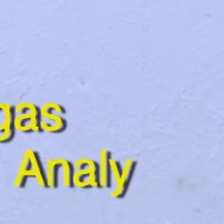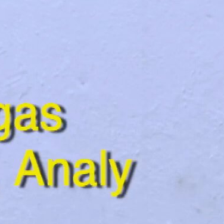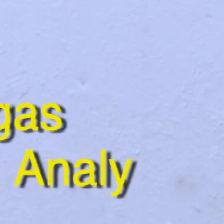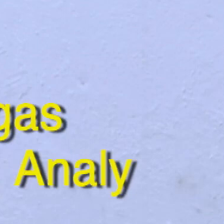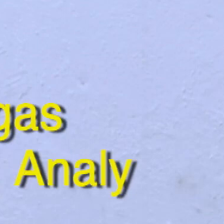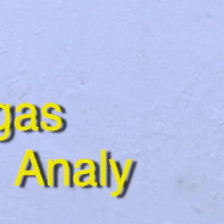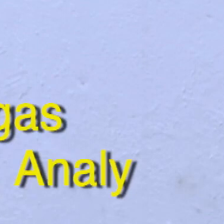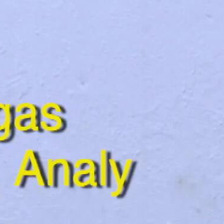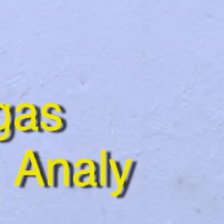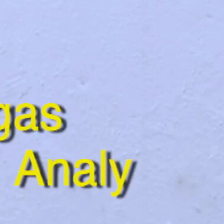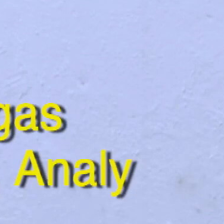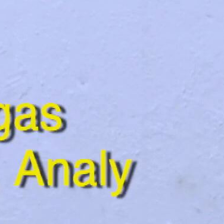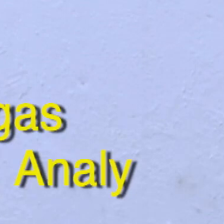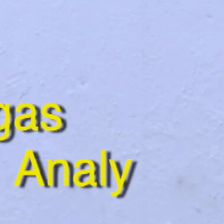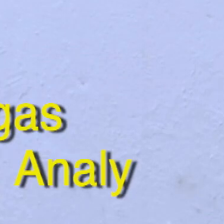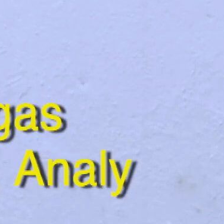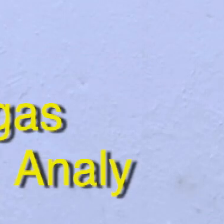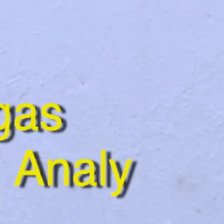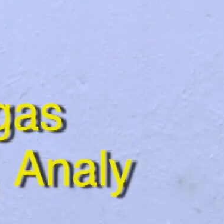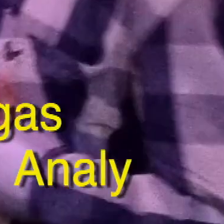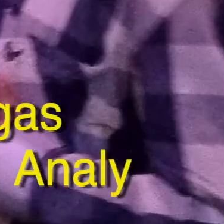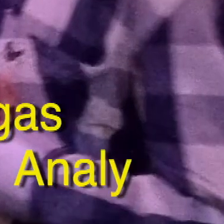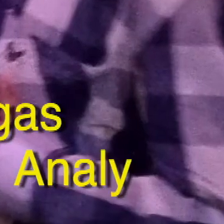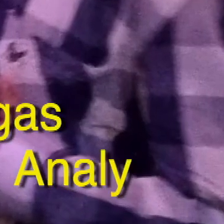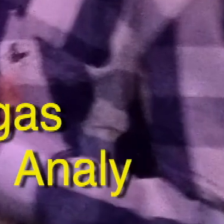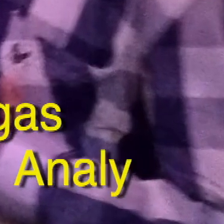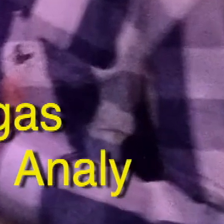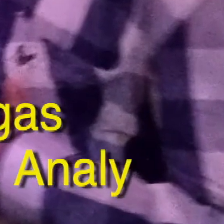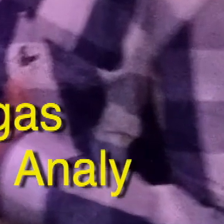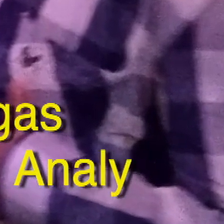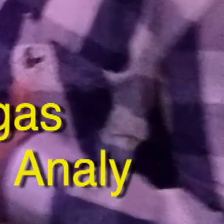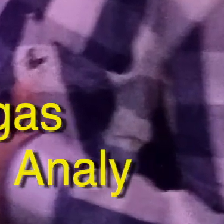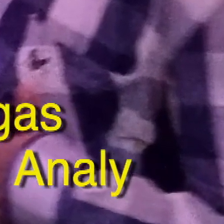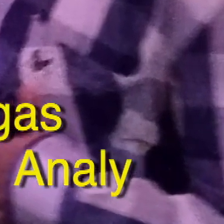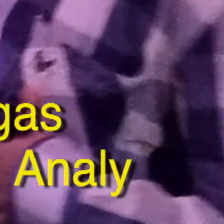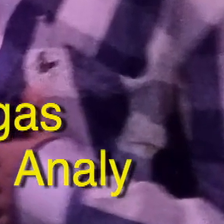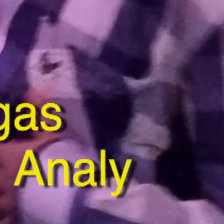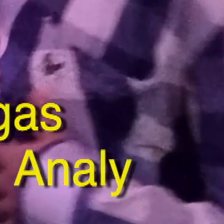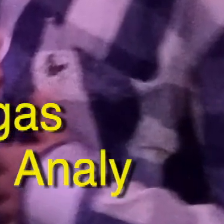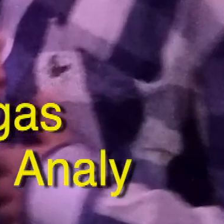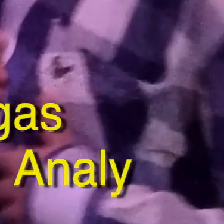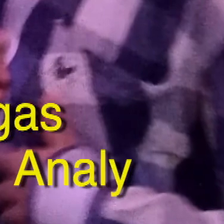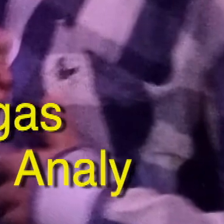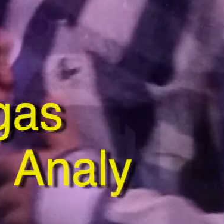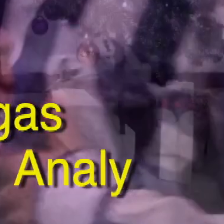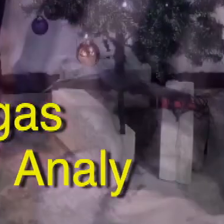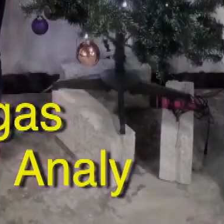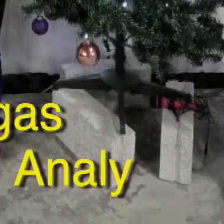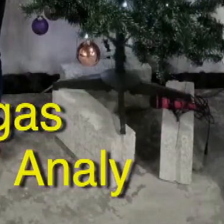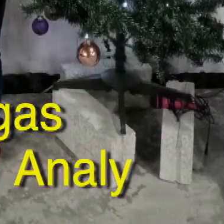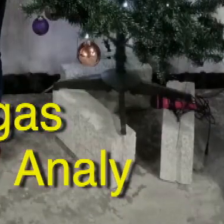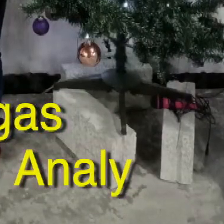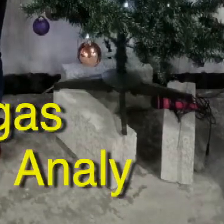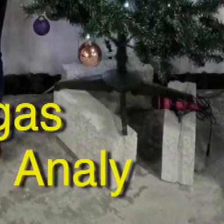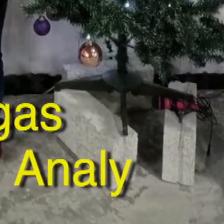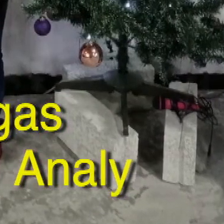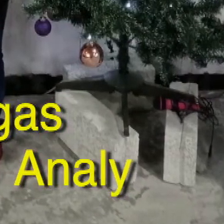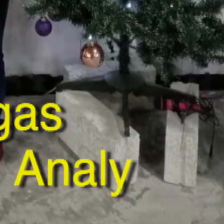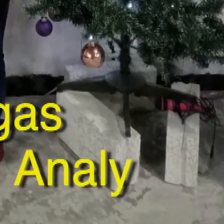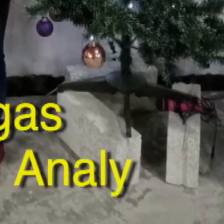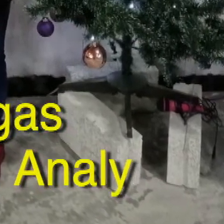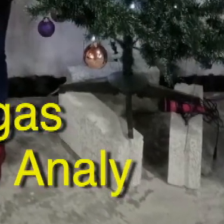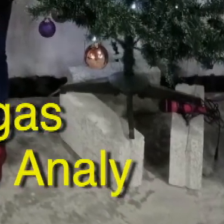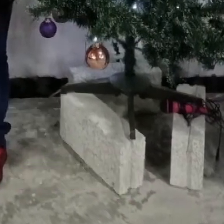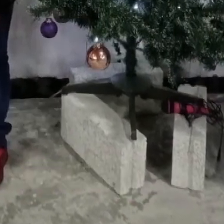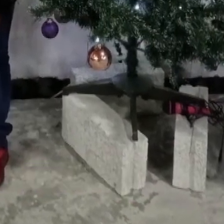mi familia. Es todo mío. Chicas es Abril, tú,